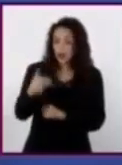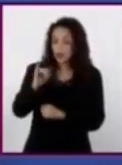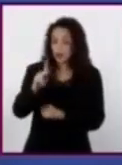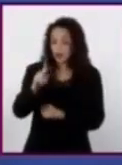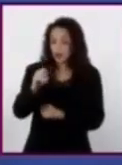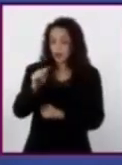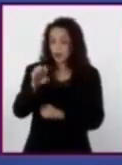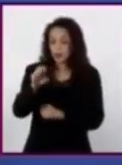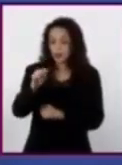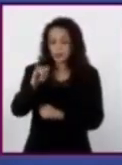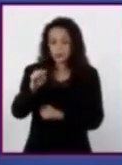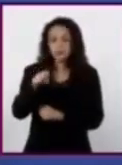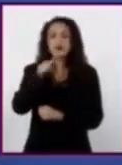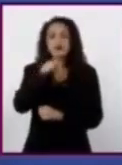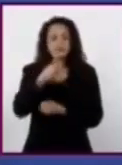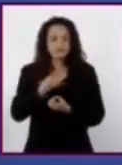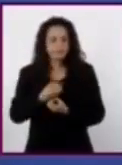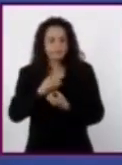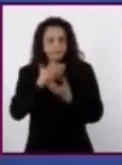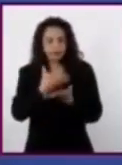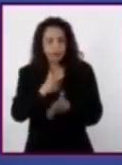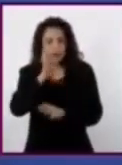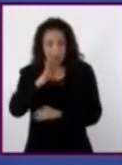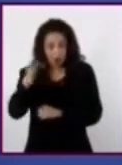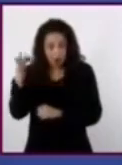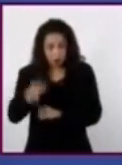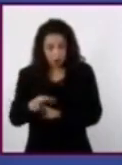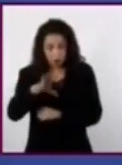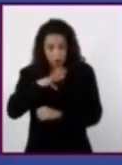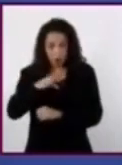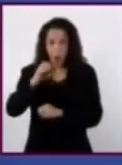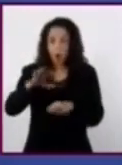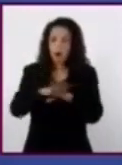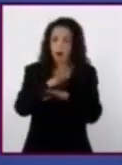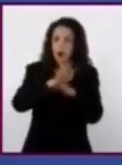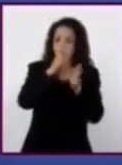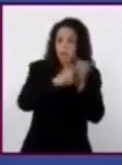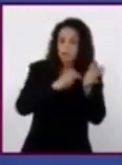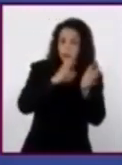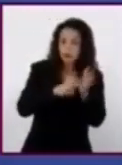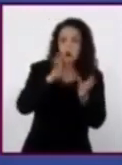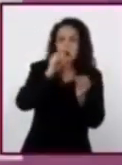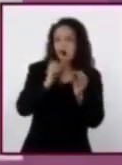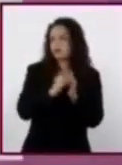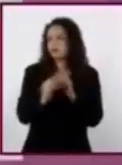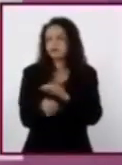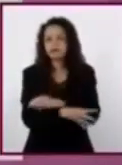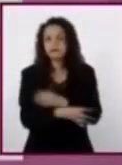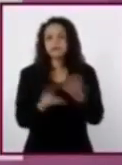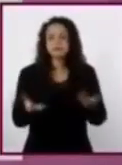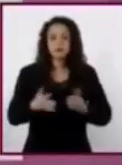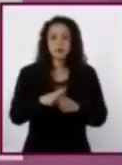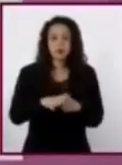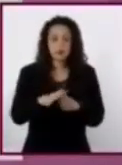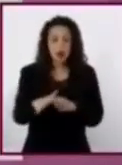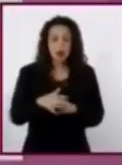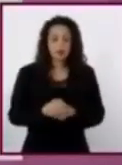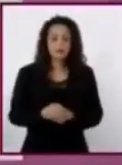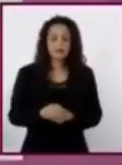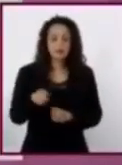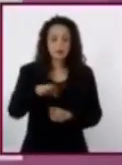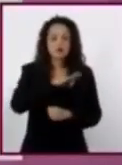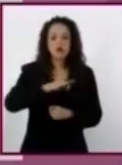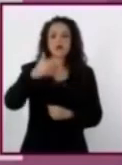expresarán si fueron confirmadas, modificadas o desechadas. Pueden hacer uso